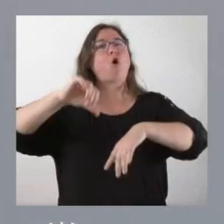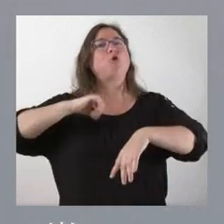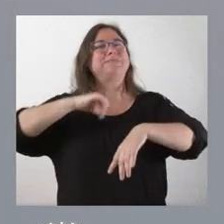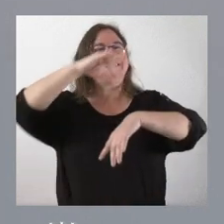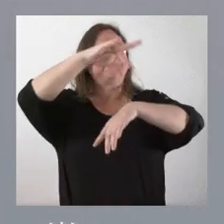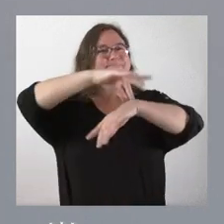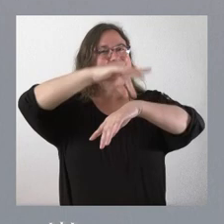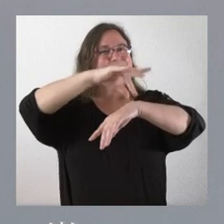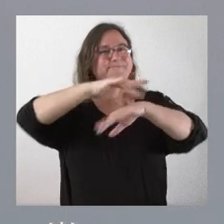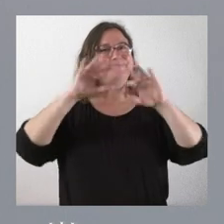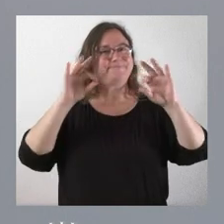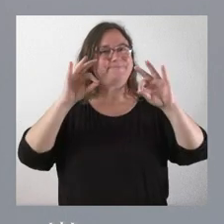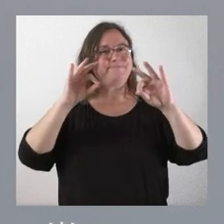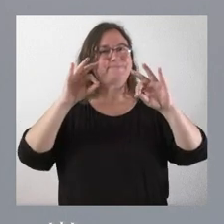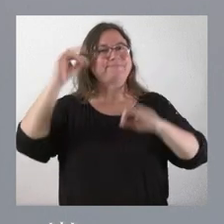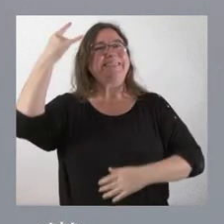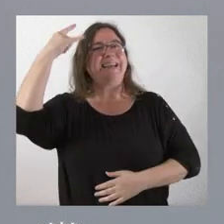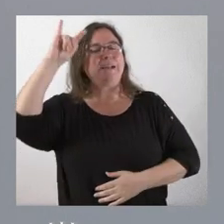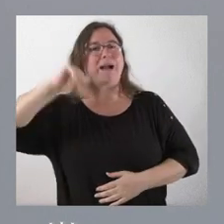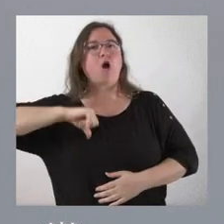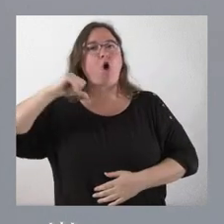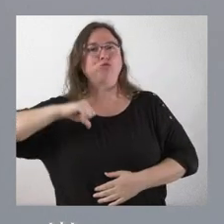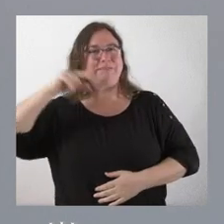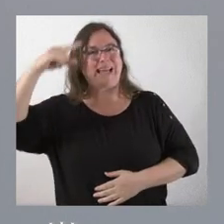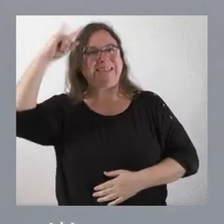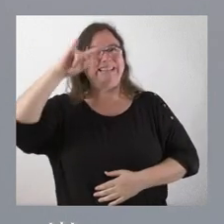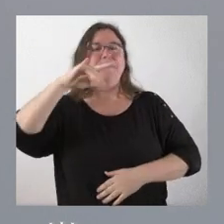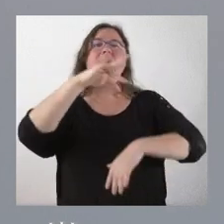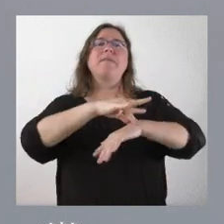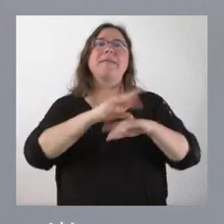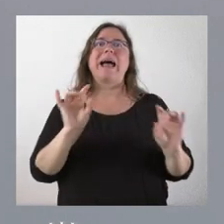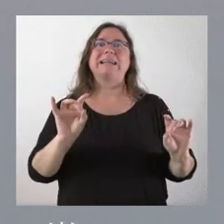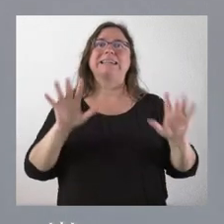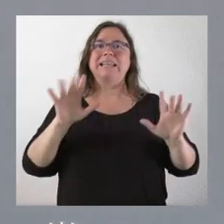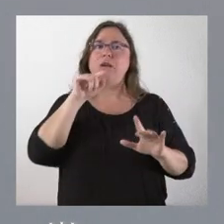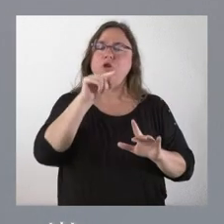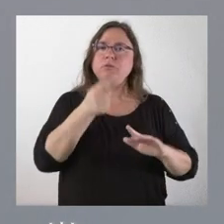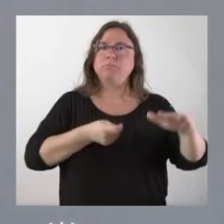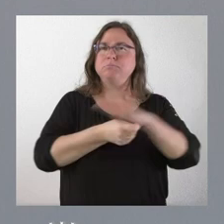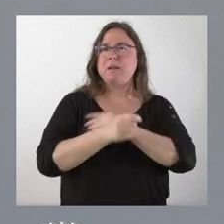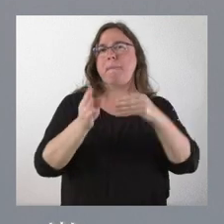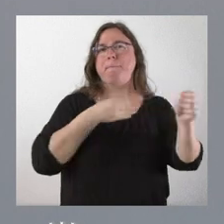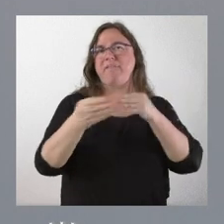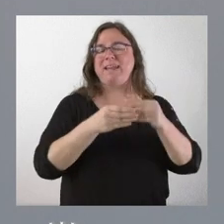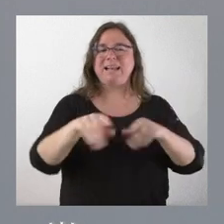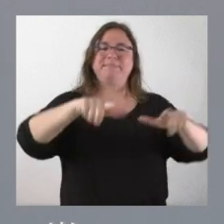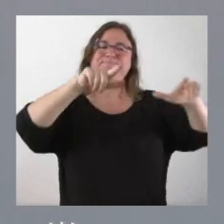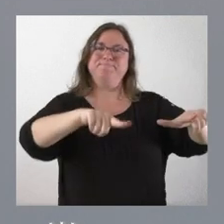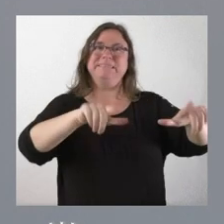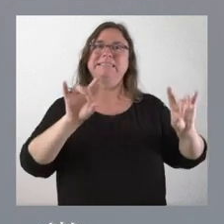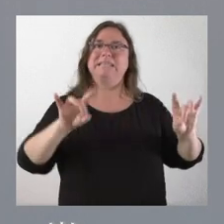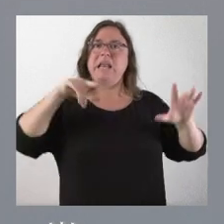Salamanca, en este caso del Hospital de Salamanca. Se trata de diverso material para unidad de críticos. Asimismo,